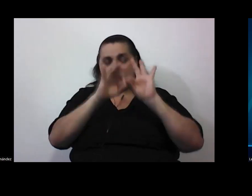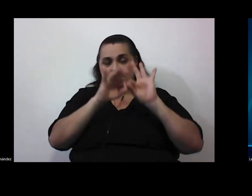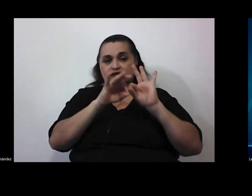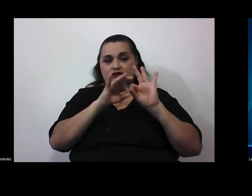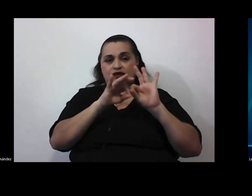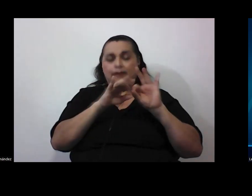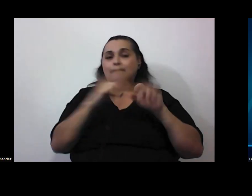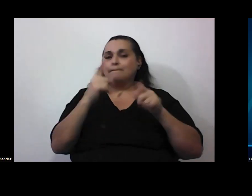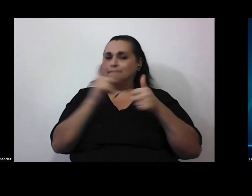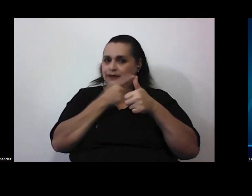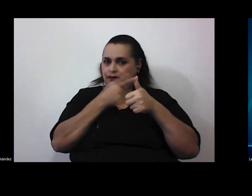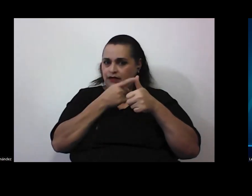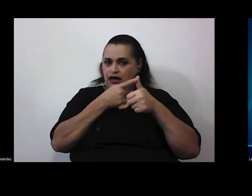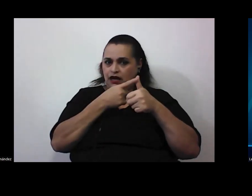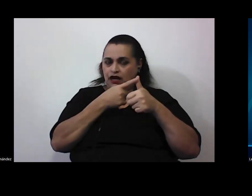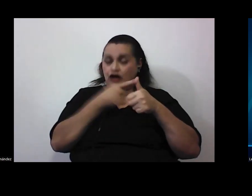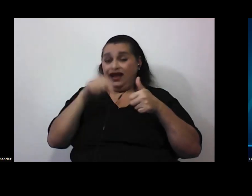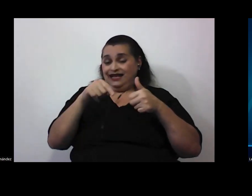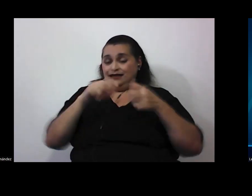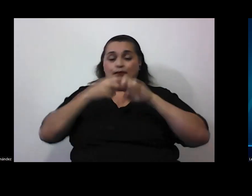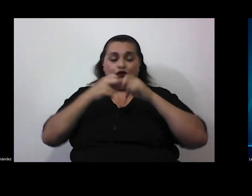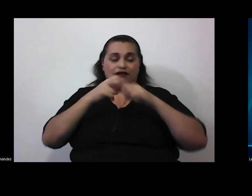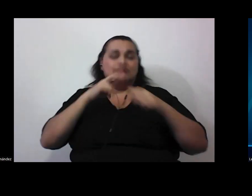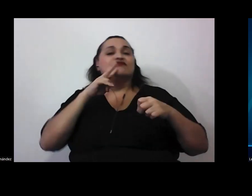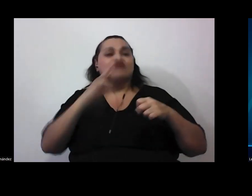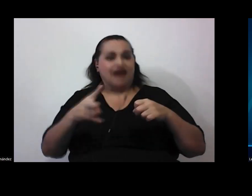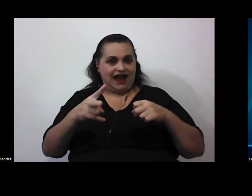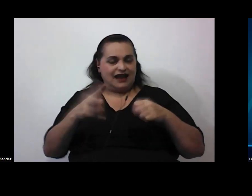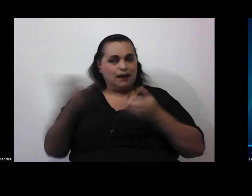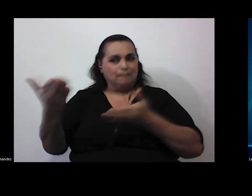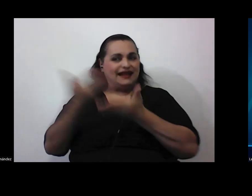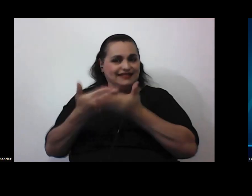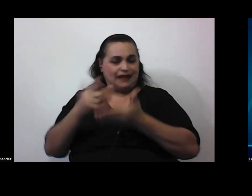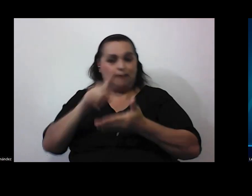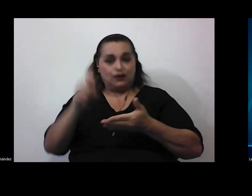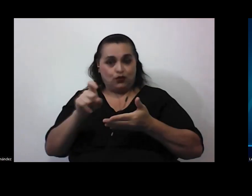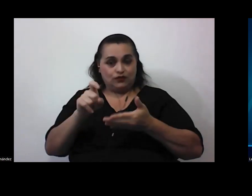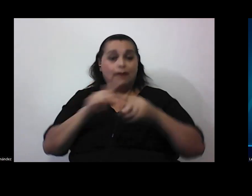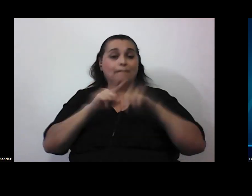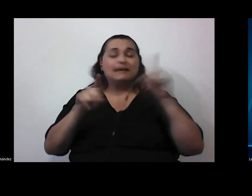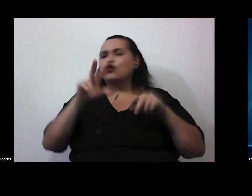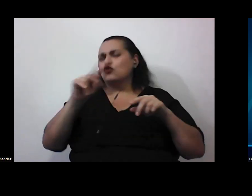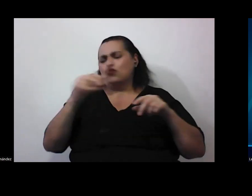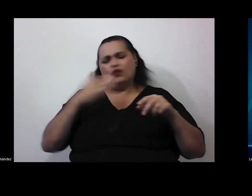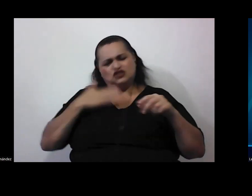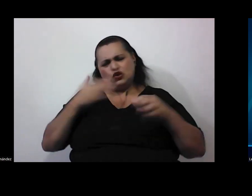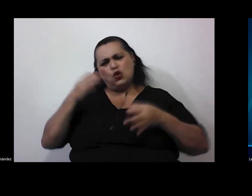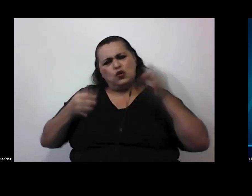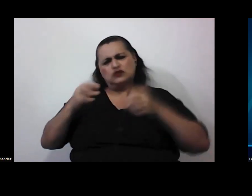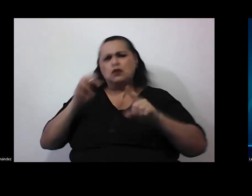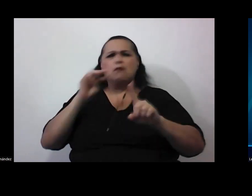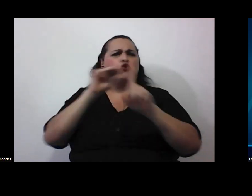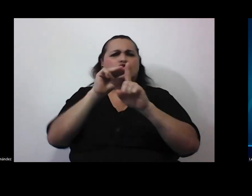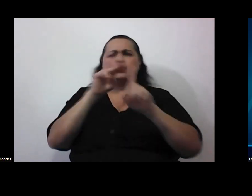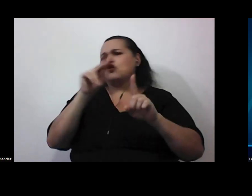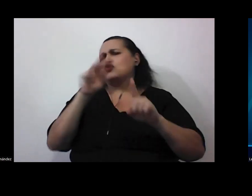primero este es un problema real que me plantean en esa pregunta pero no es a mi juicio no es motivo para no abordar los